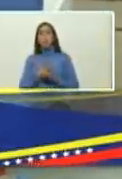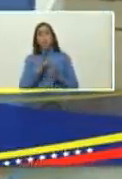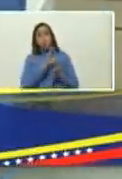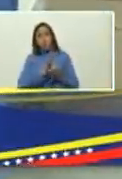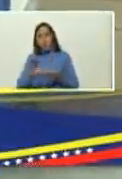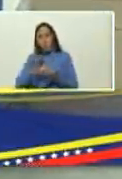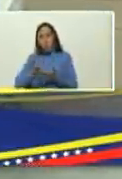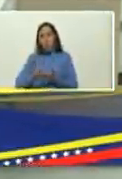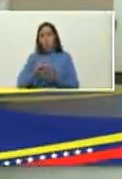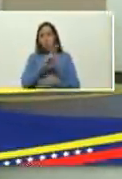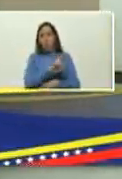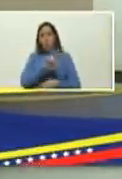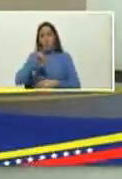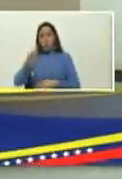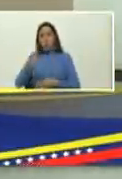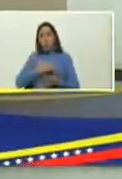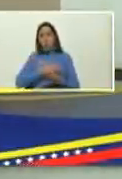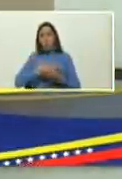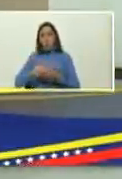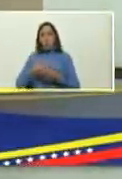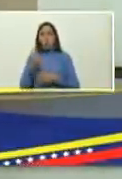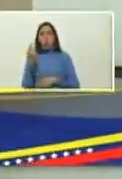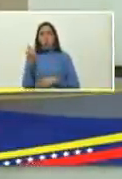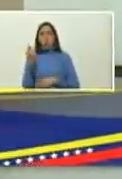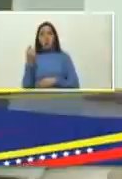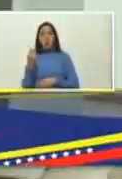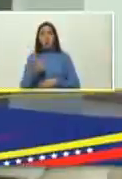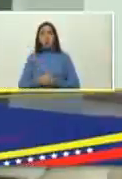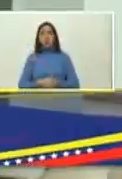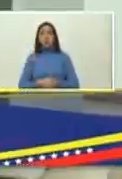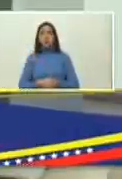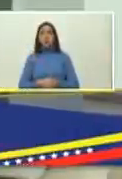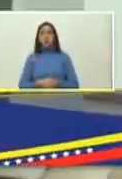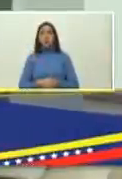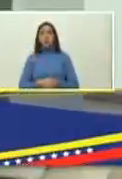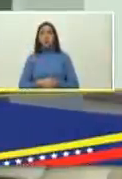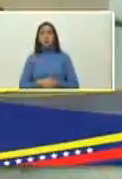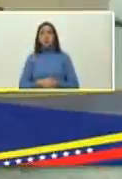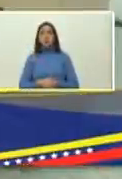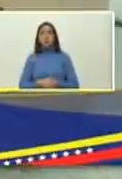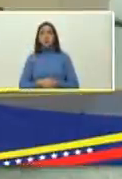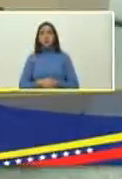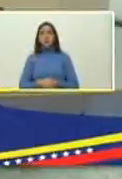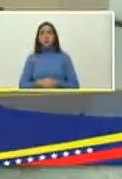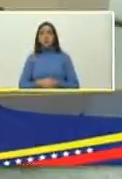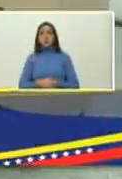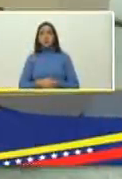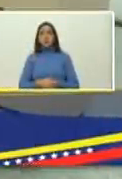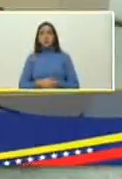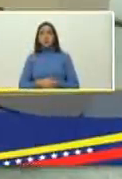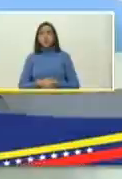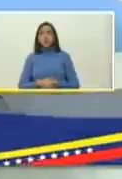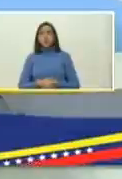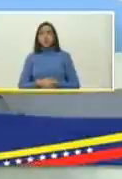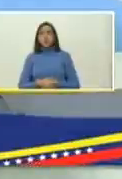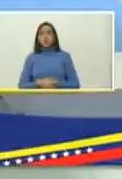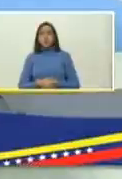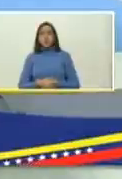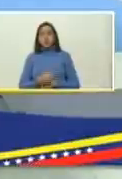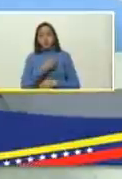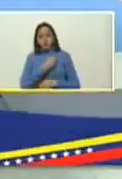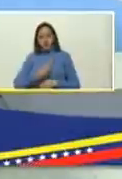de más de 22 millones de bolívares de 22 millones de bolívares adelante